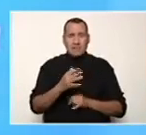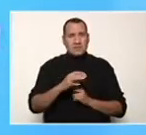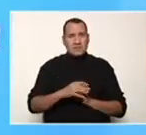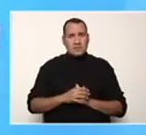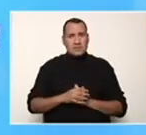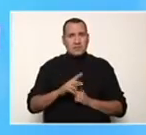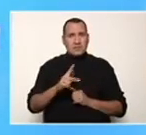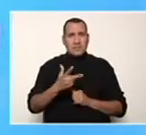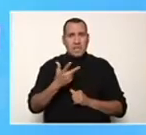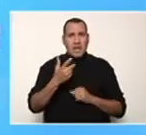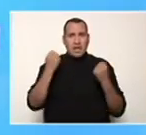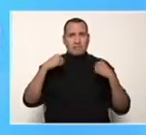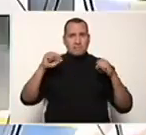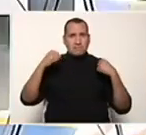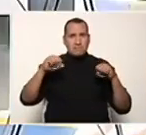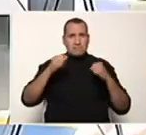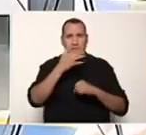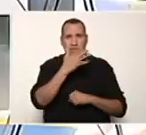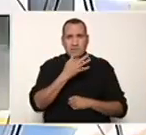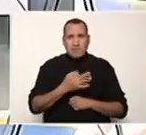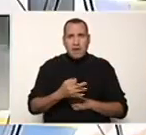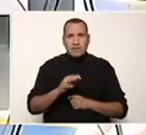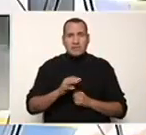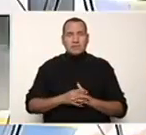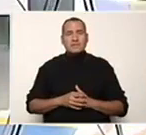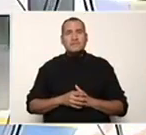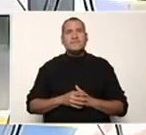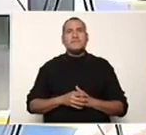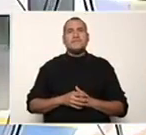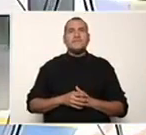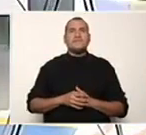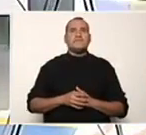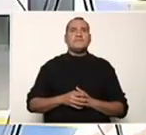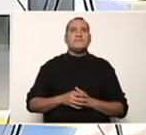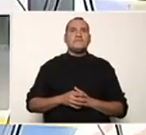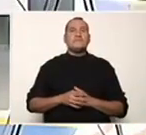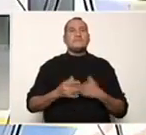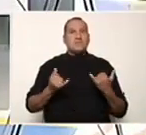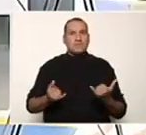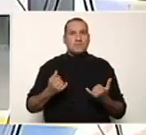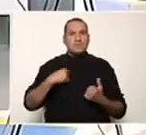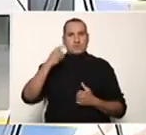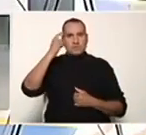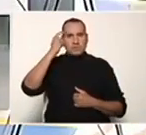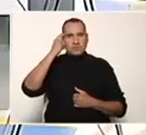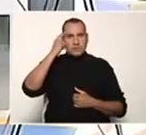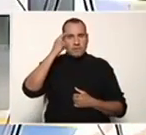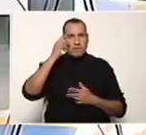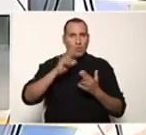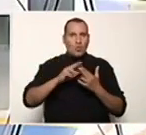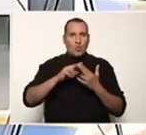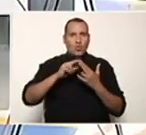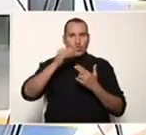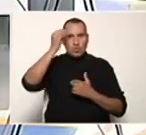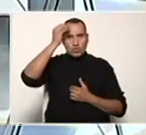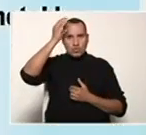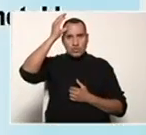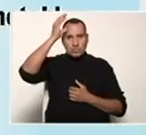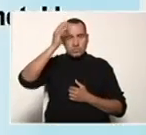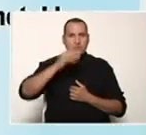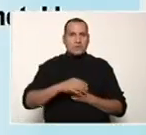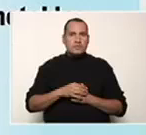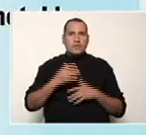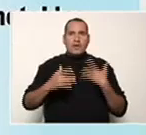tres casos de producto notable? Ahora para reforzar conocimientos pedagógicos, vamos a dejarle